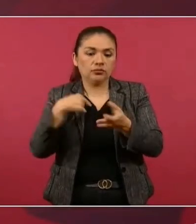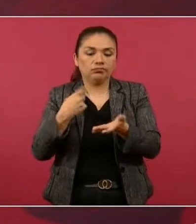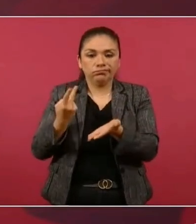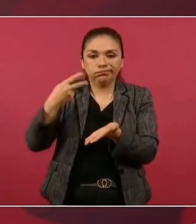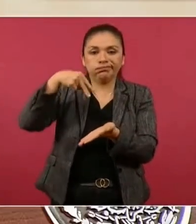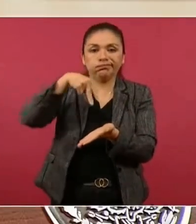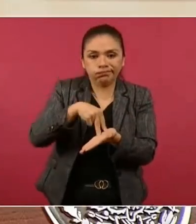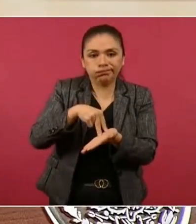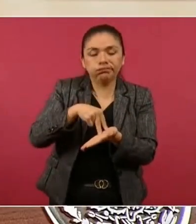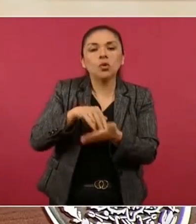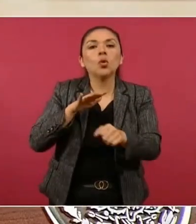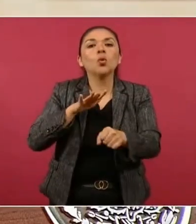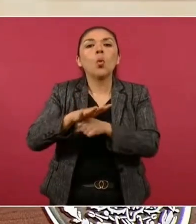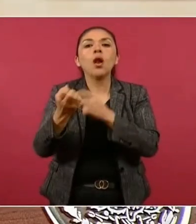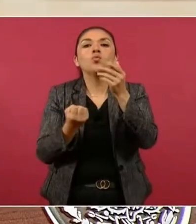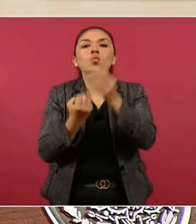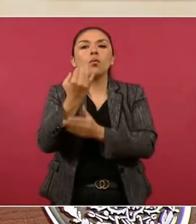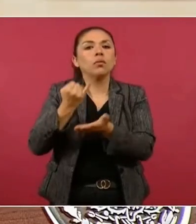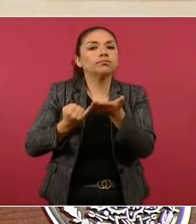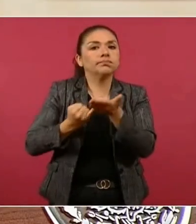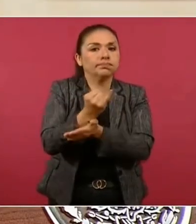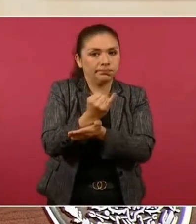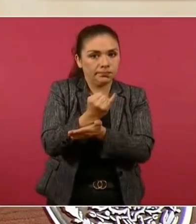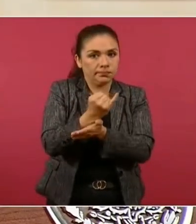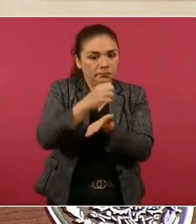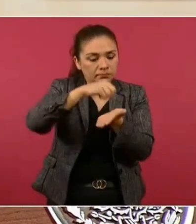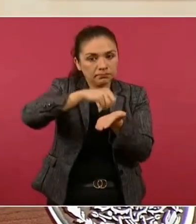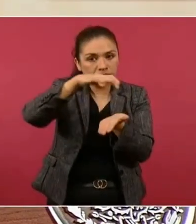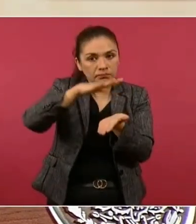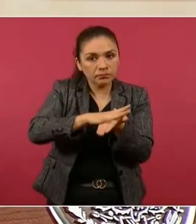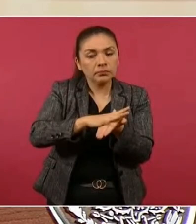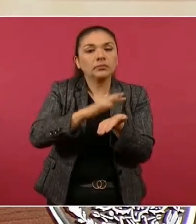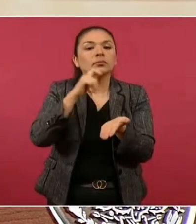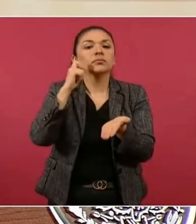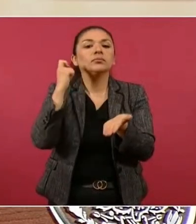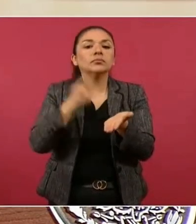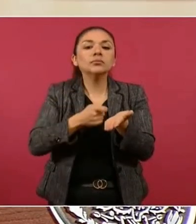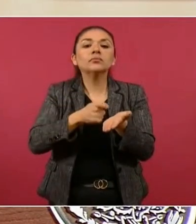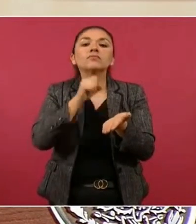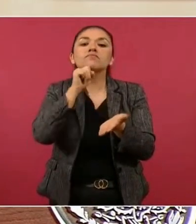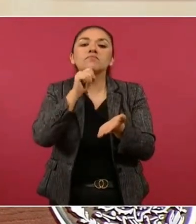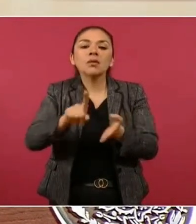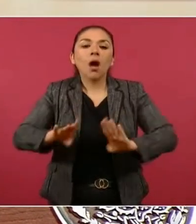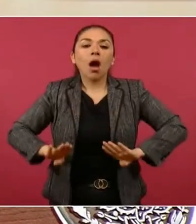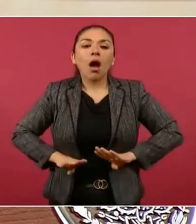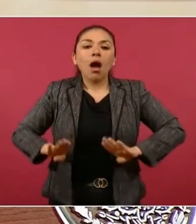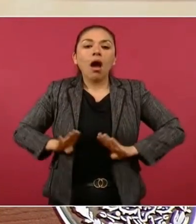un decreto que tiene que ver con